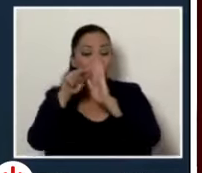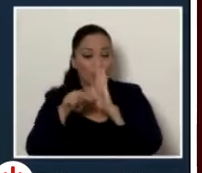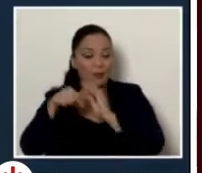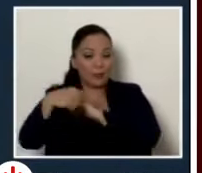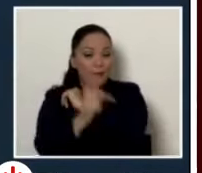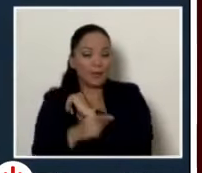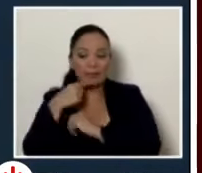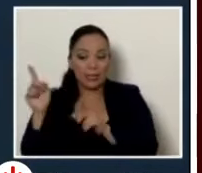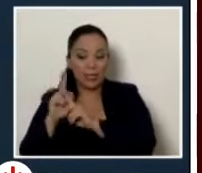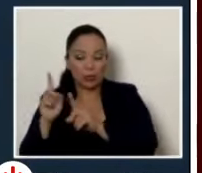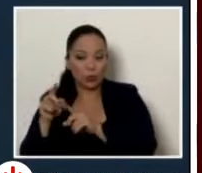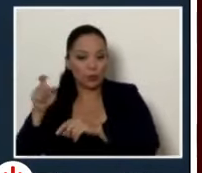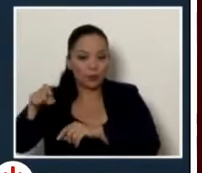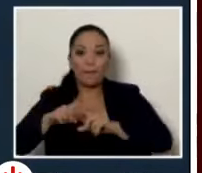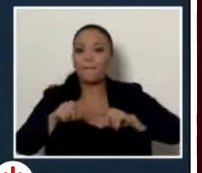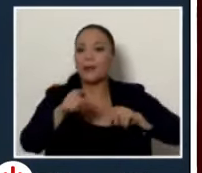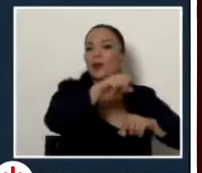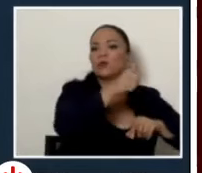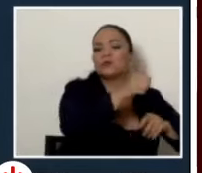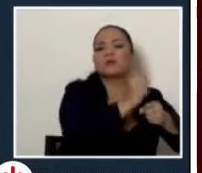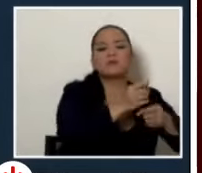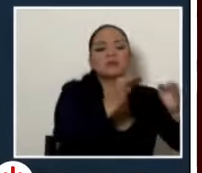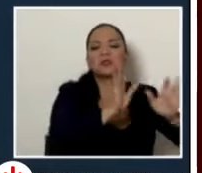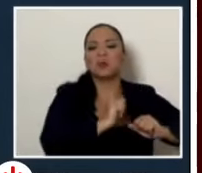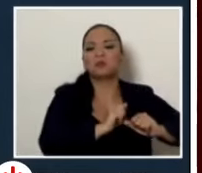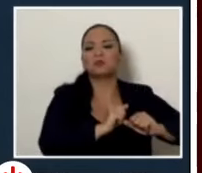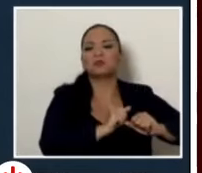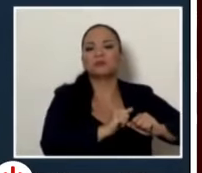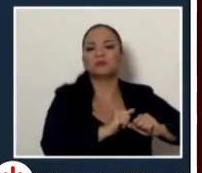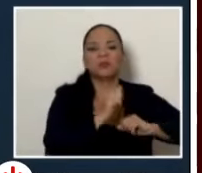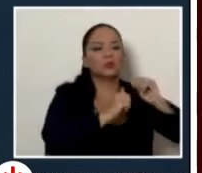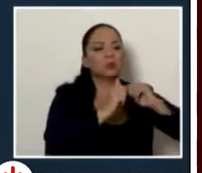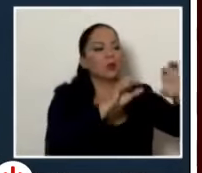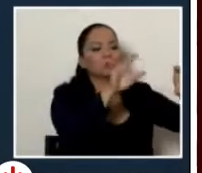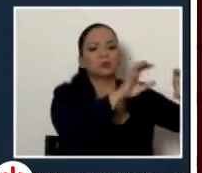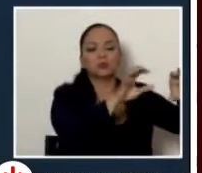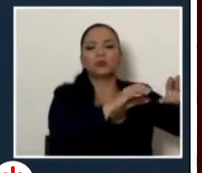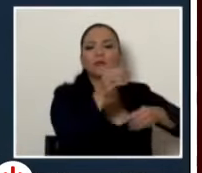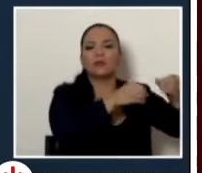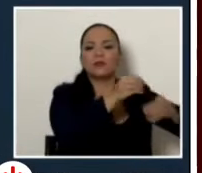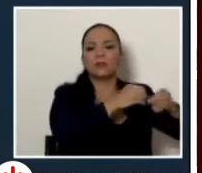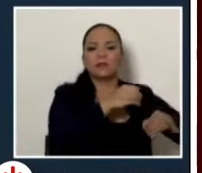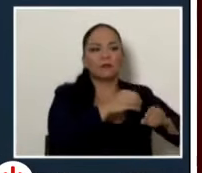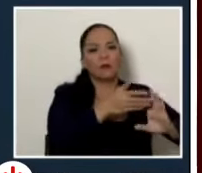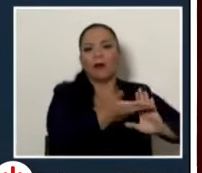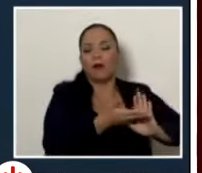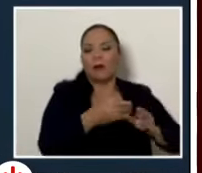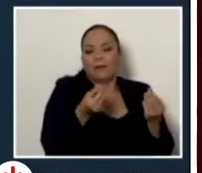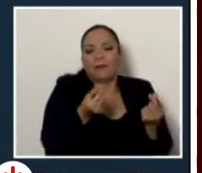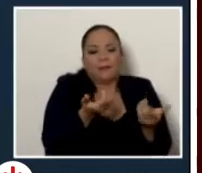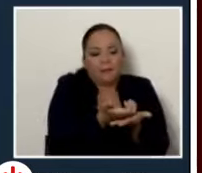generaron esa especie de estructura organizacional paralela con la consecuencia económica que eso puede